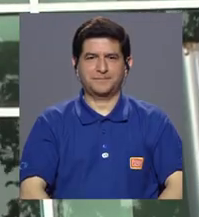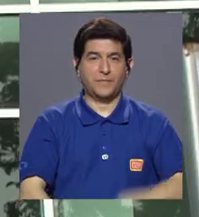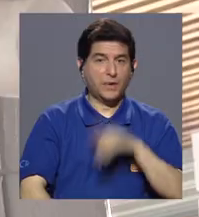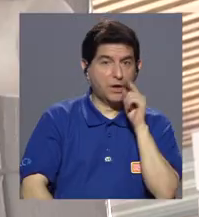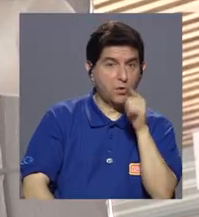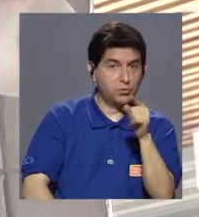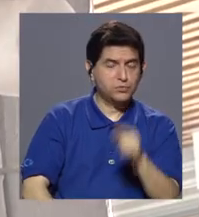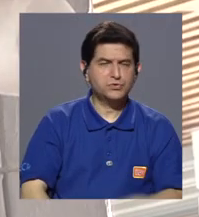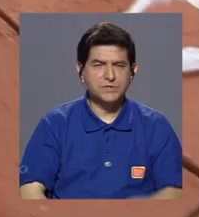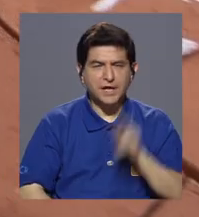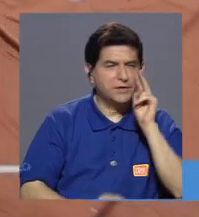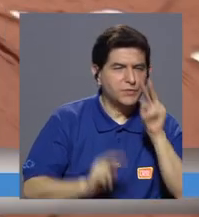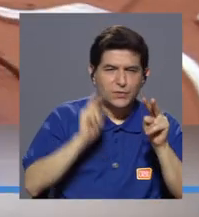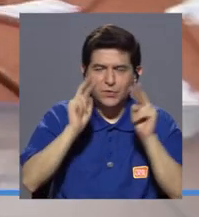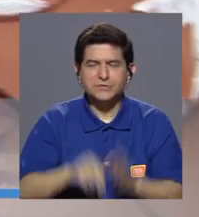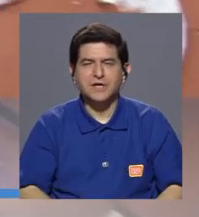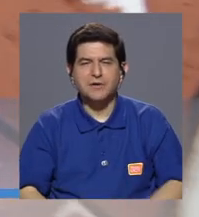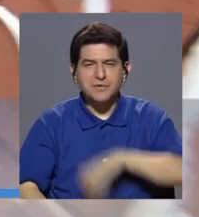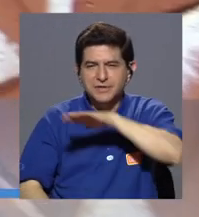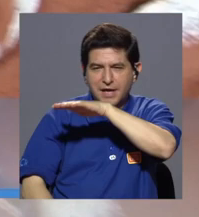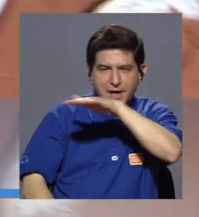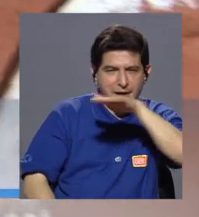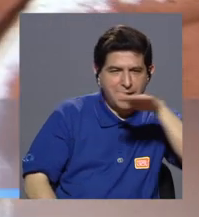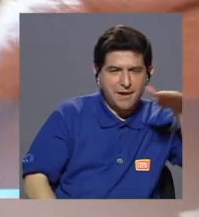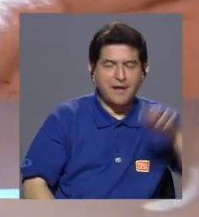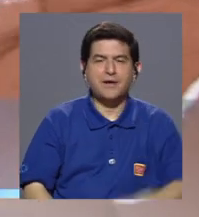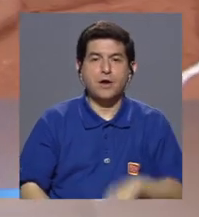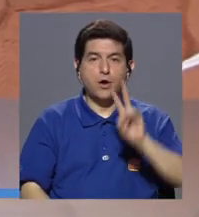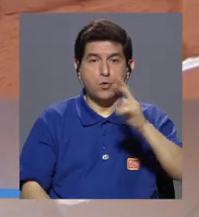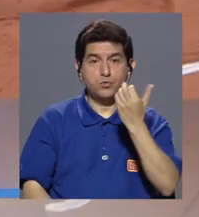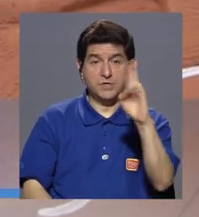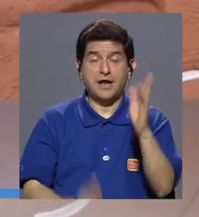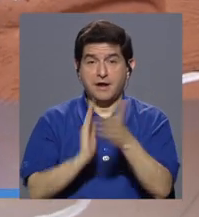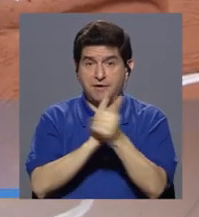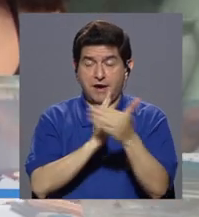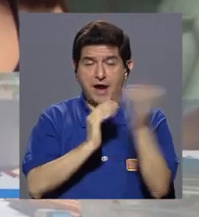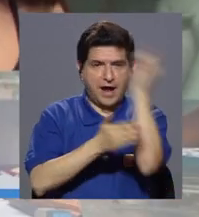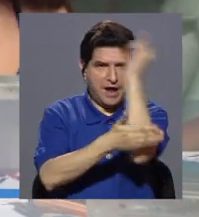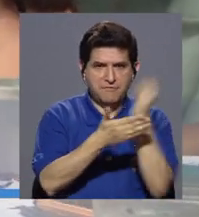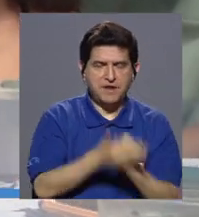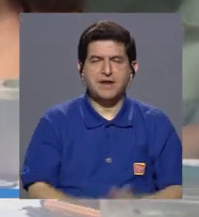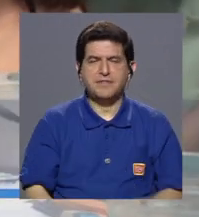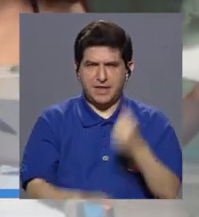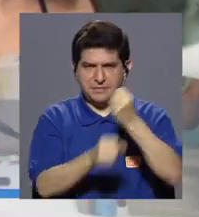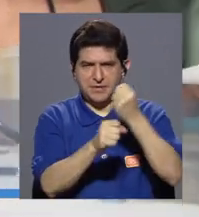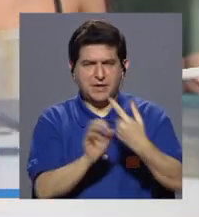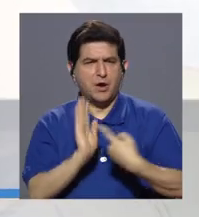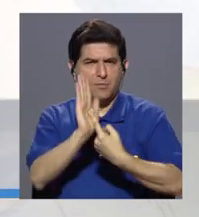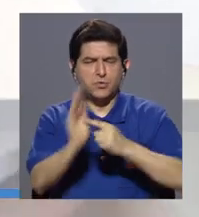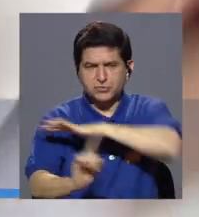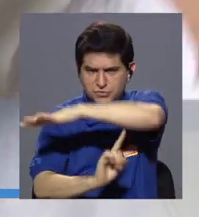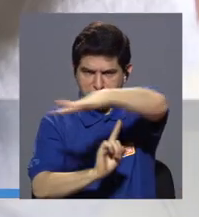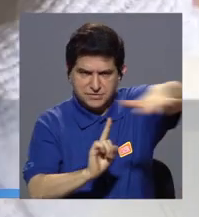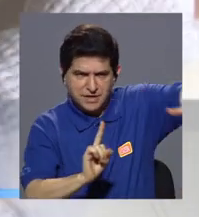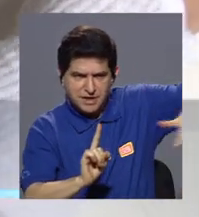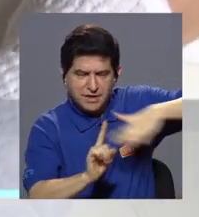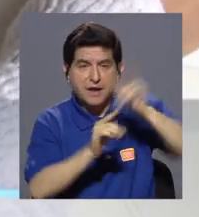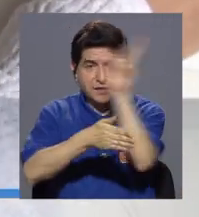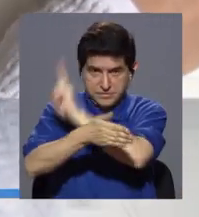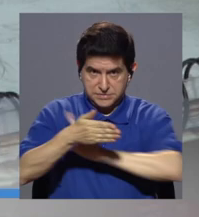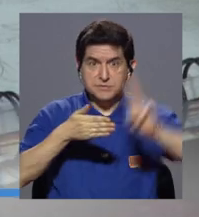Si usted es un gran observador del paisaje de la UCR y tiene habilidad artística para plasmar en una obra los entornos del campus